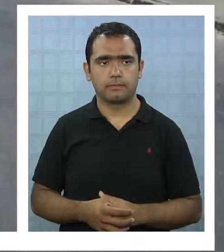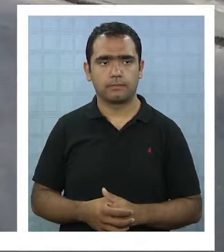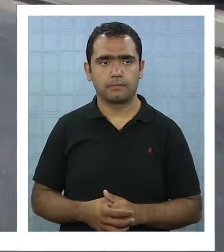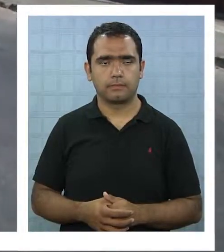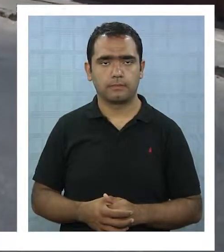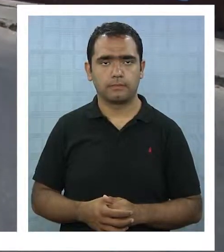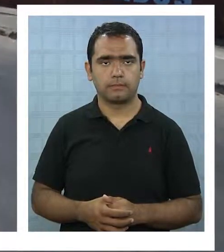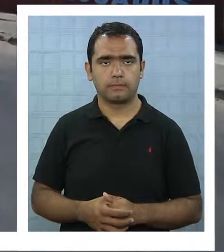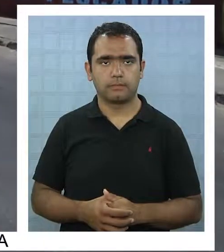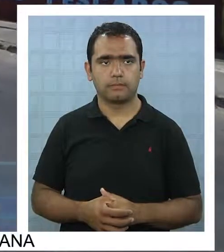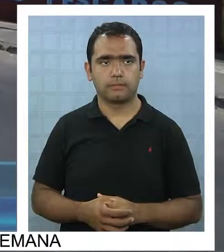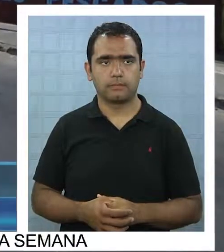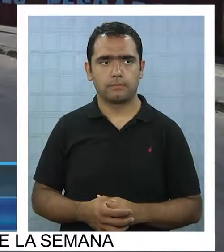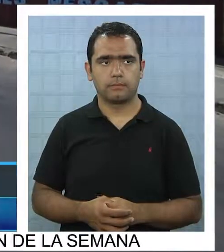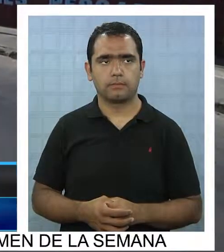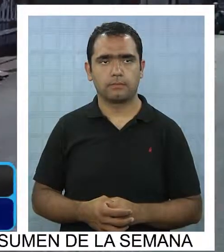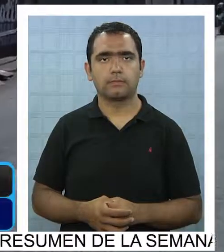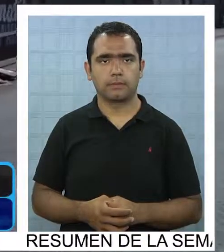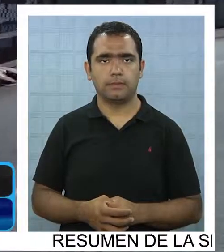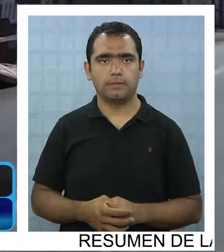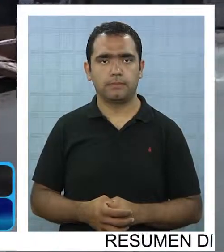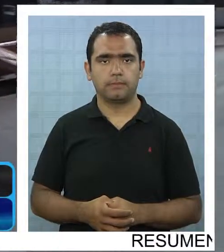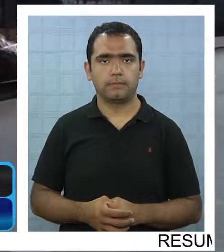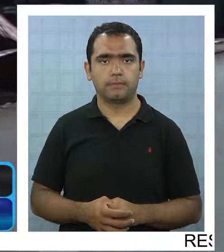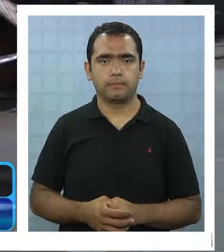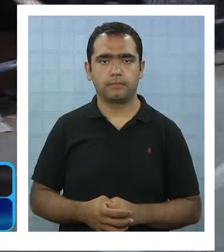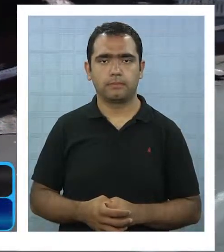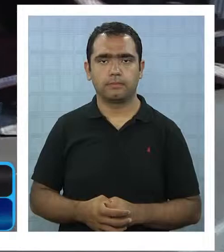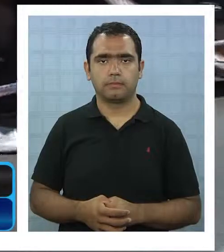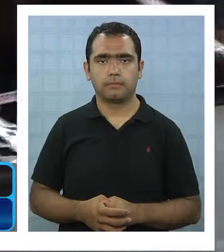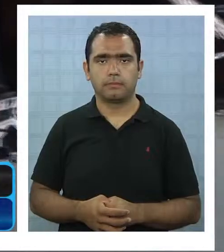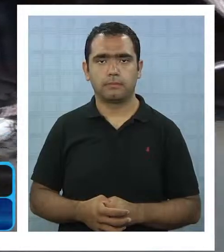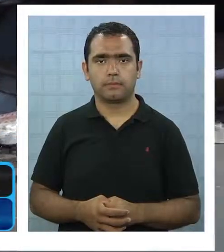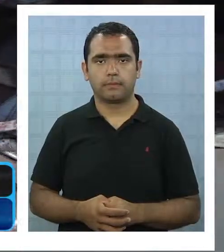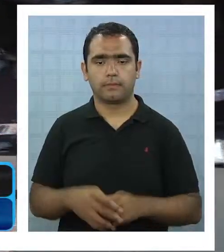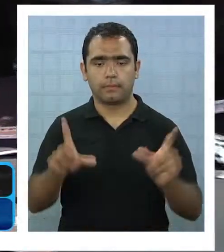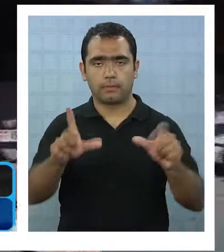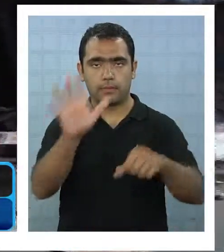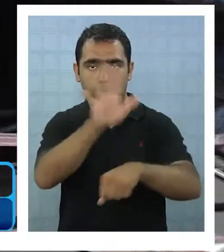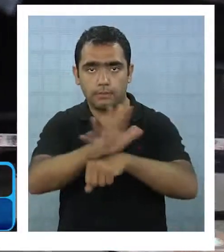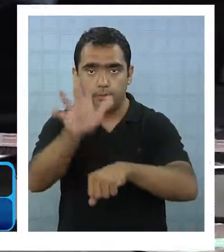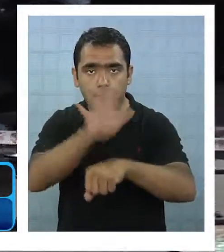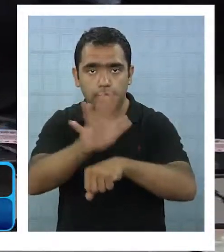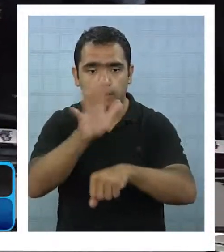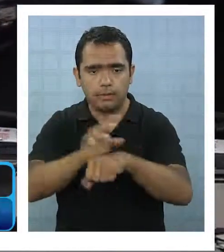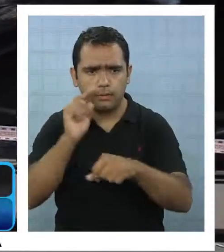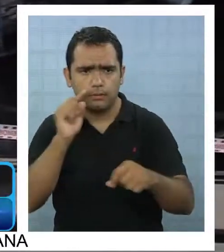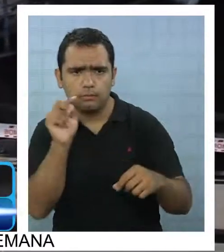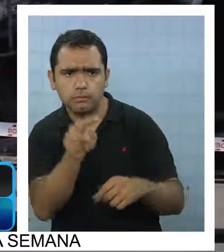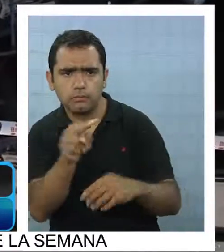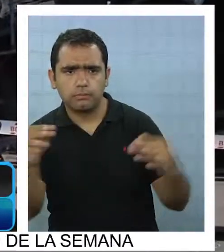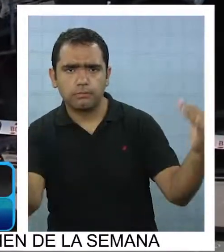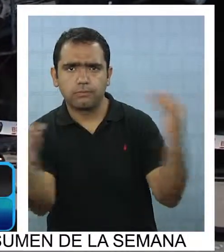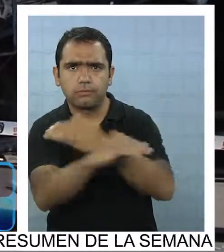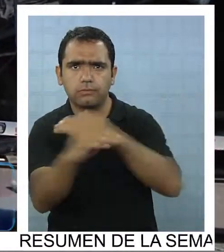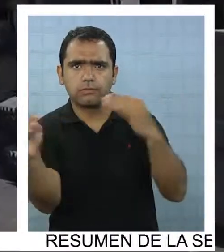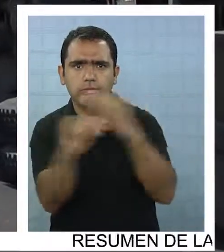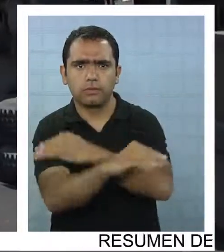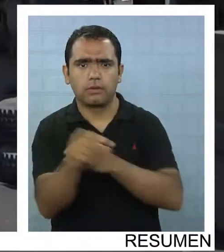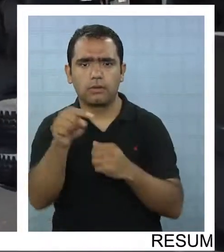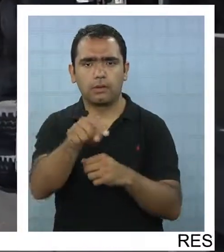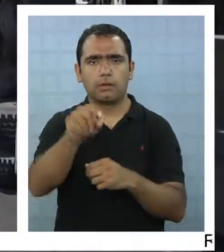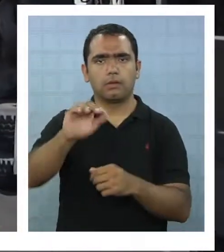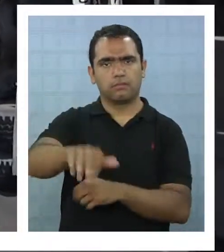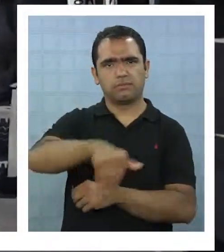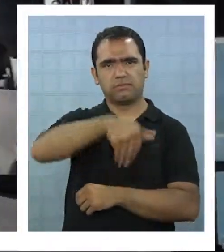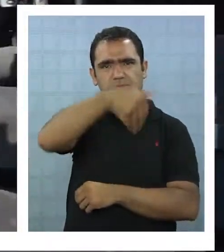Tal como en una película de acción, estas imágenes corresponden a un brutal volcamiento que arrasó con lo que tenía enfrente en